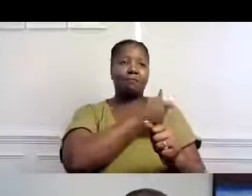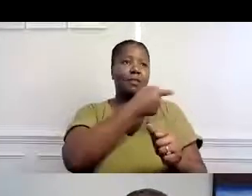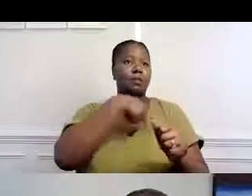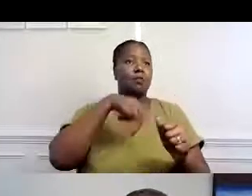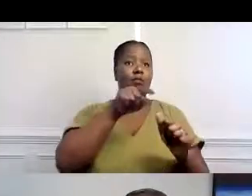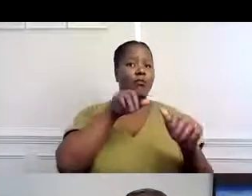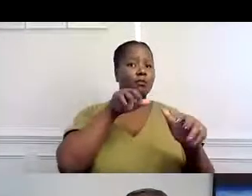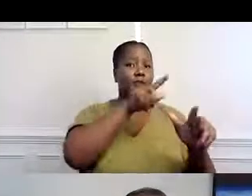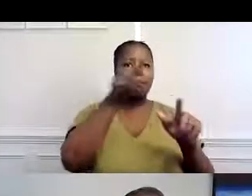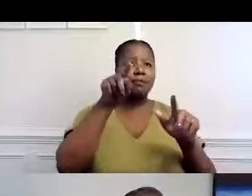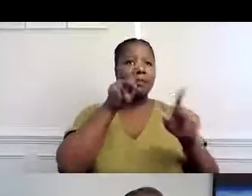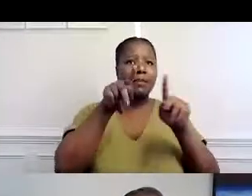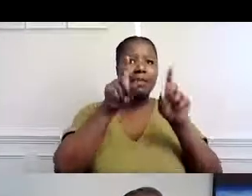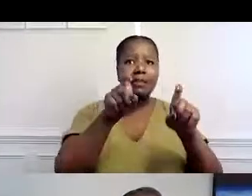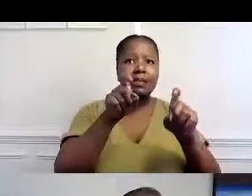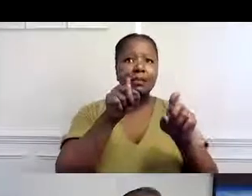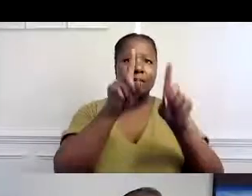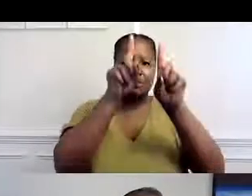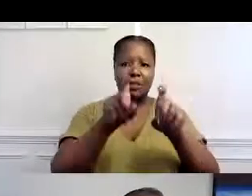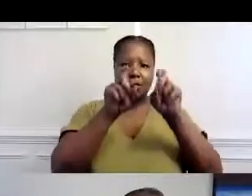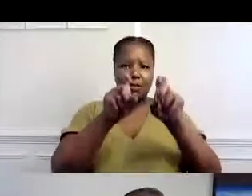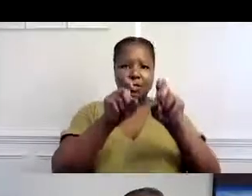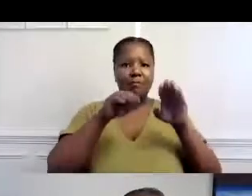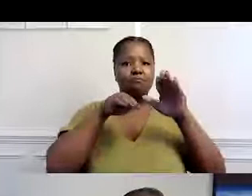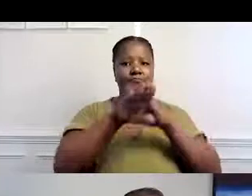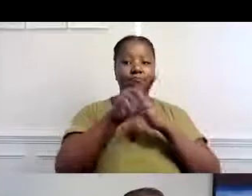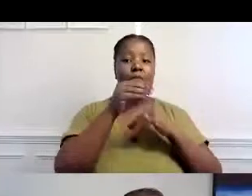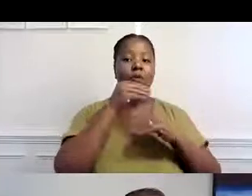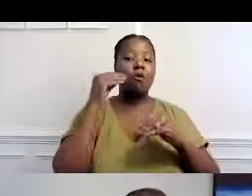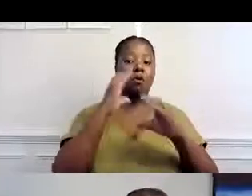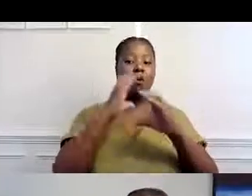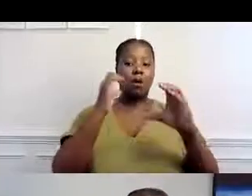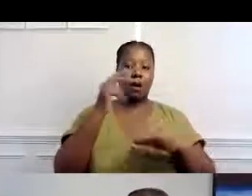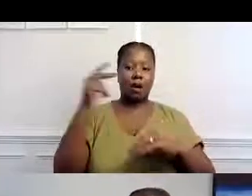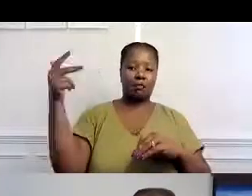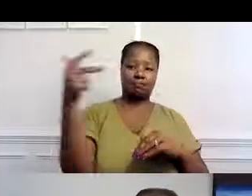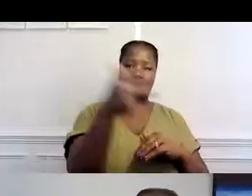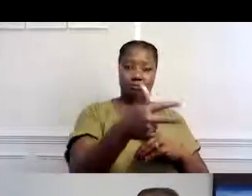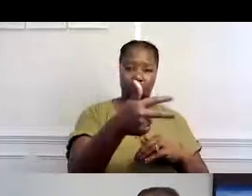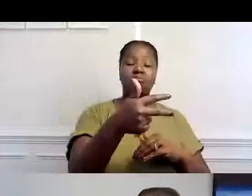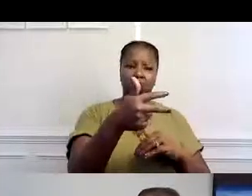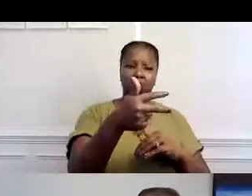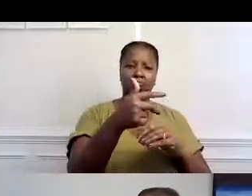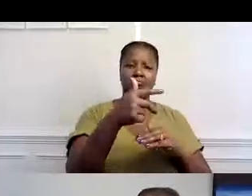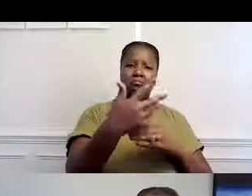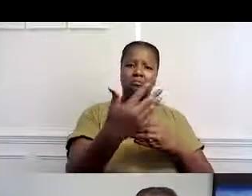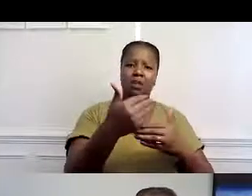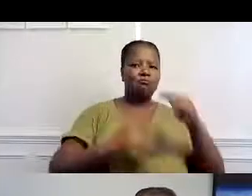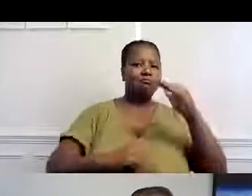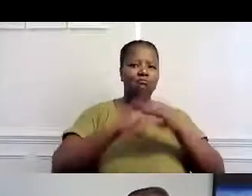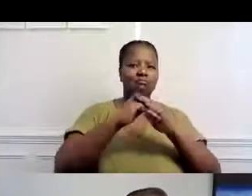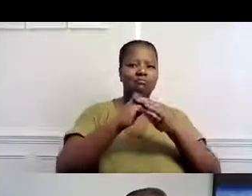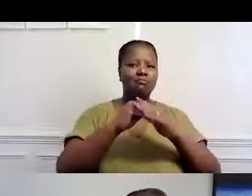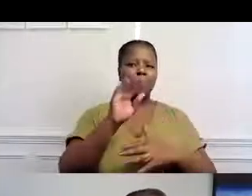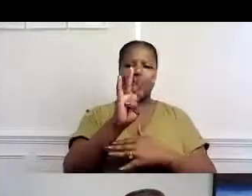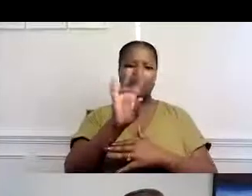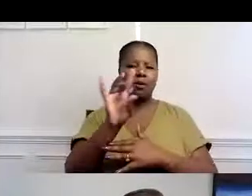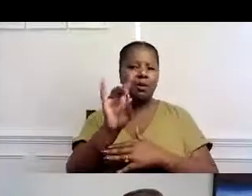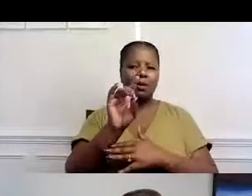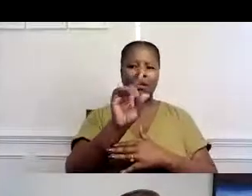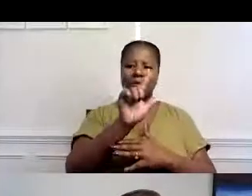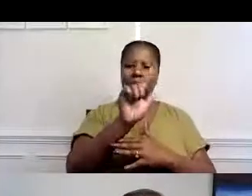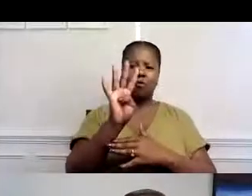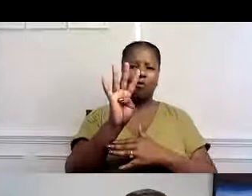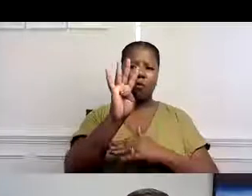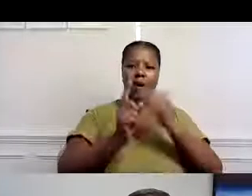equipos, organizamos equipos de respuesta rápida para ir a un hogar a implementar la prueba y recibir